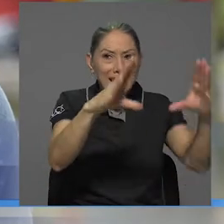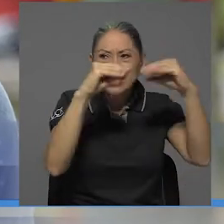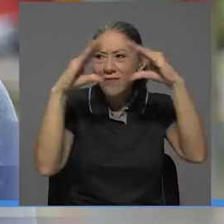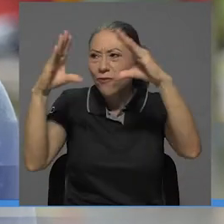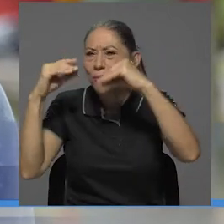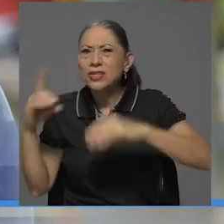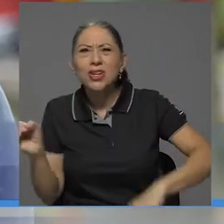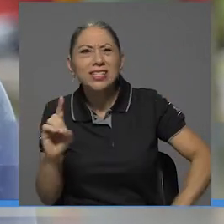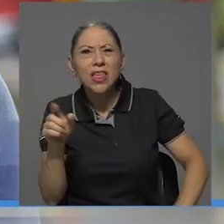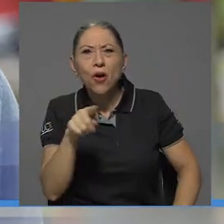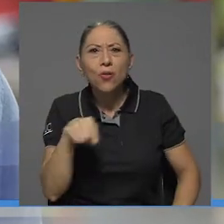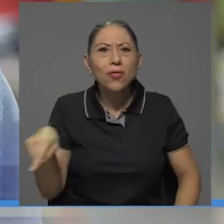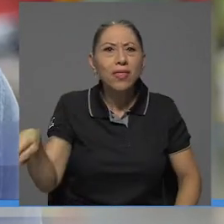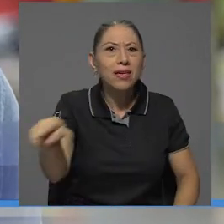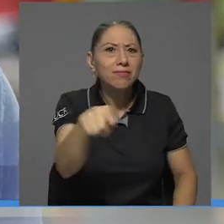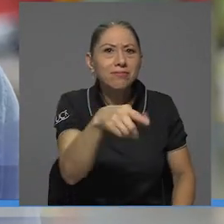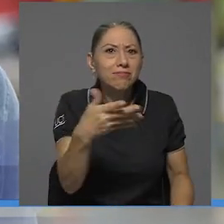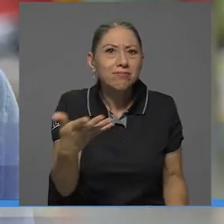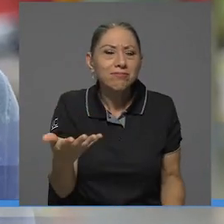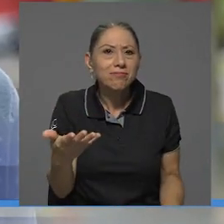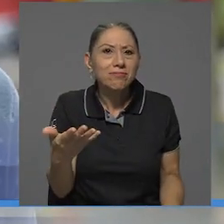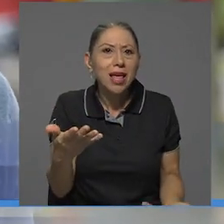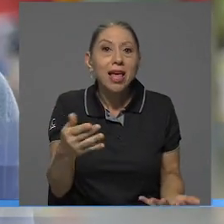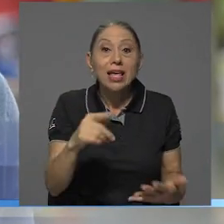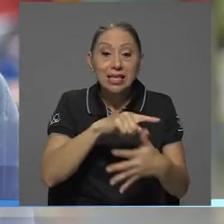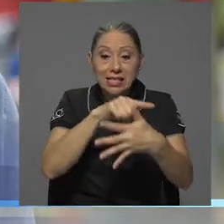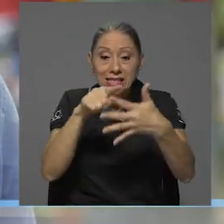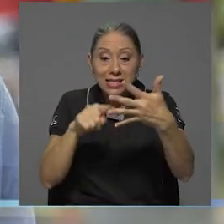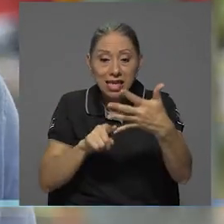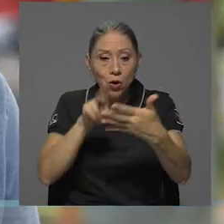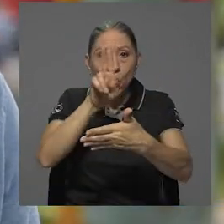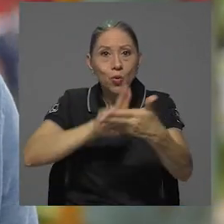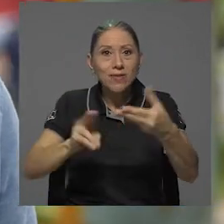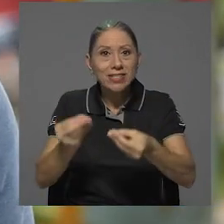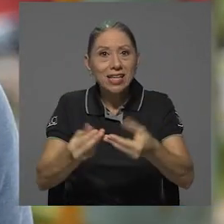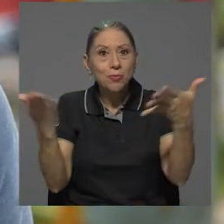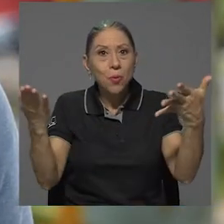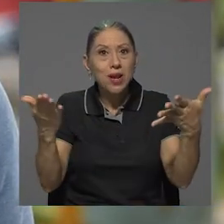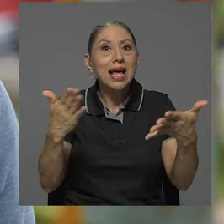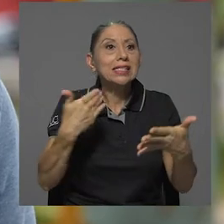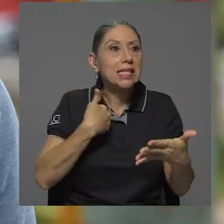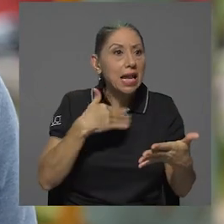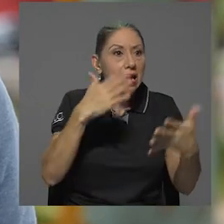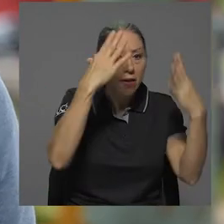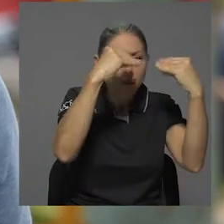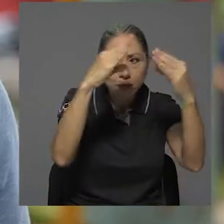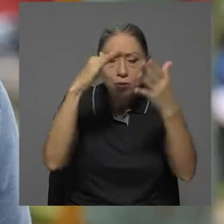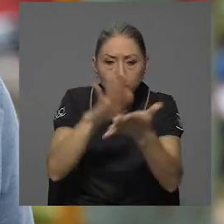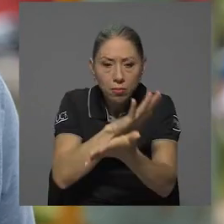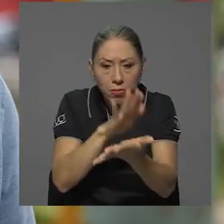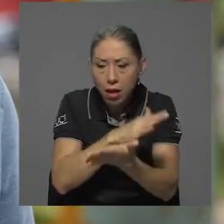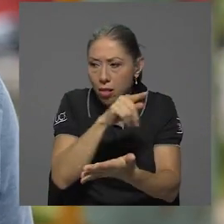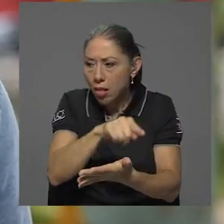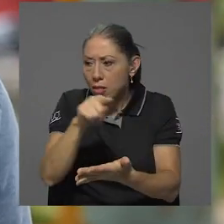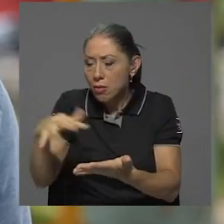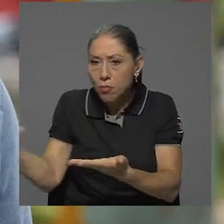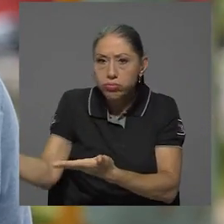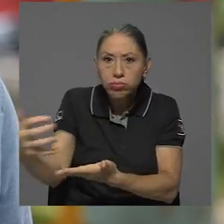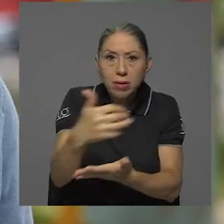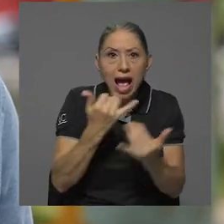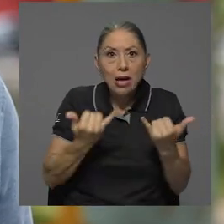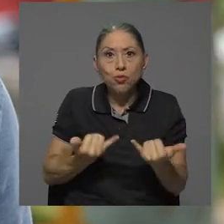informaciones las conseguimos de comunicados de las cinco universidades públicas del país. Actualmente somos